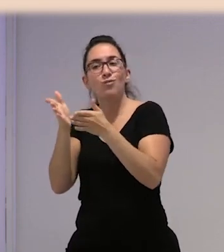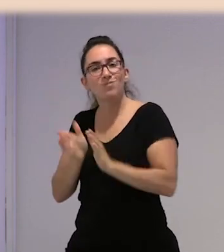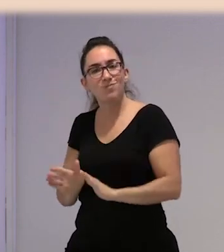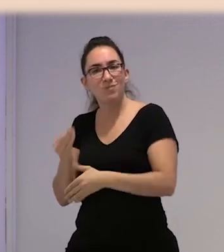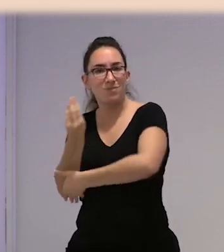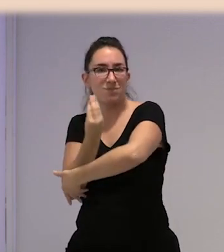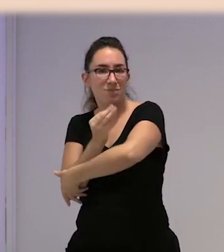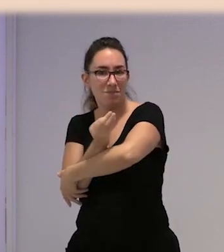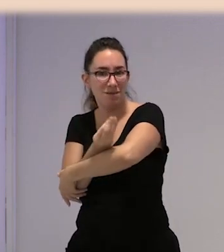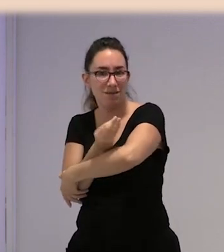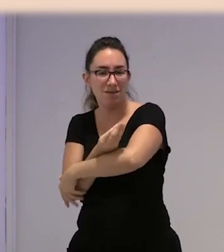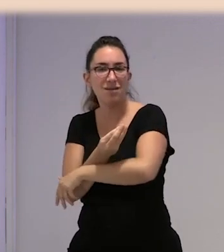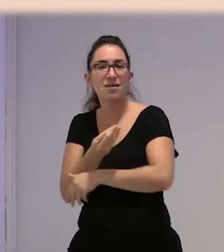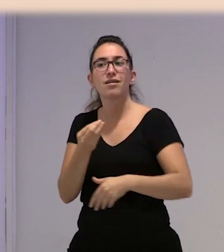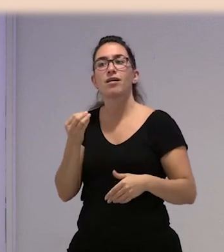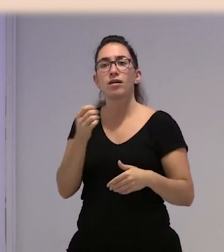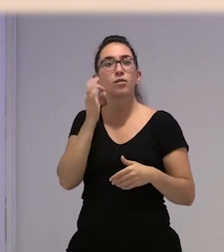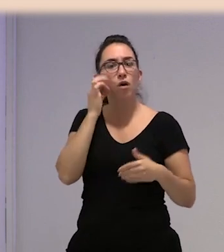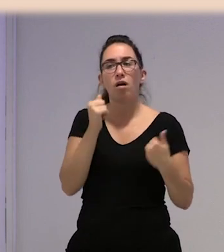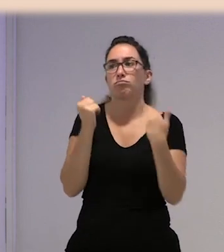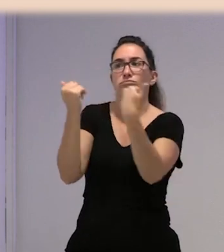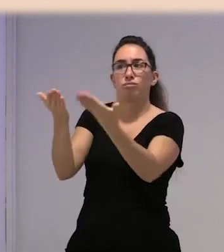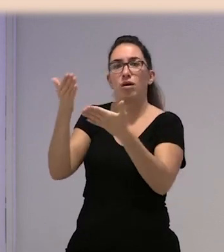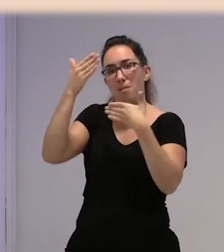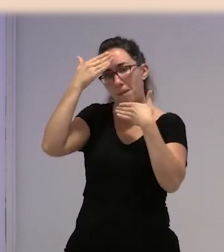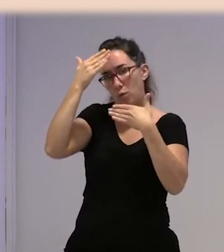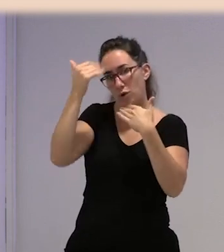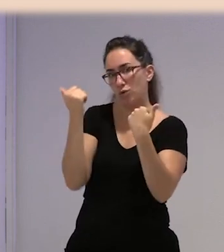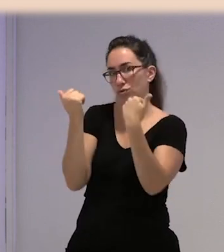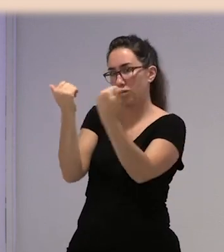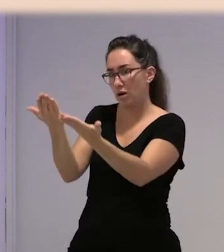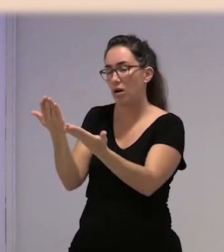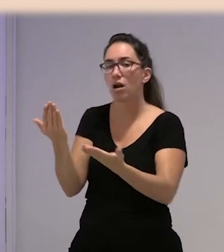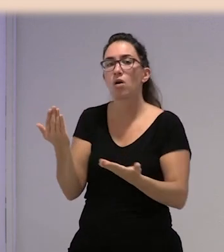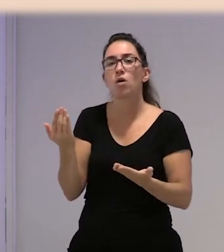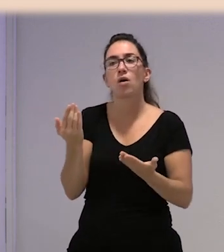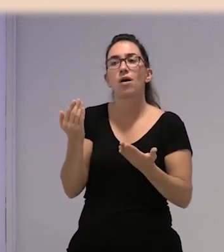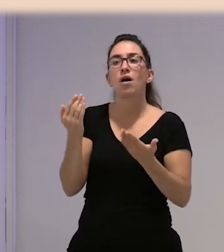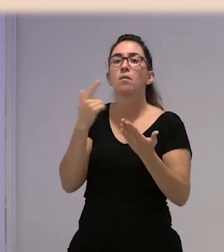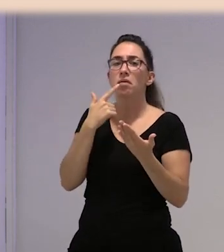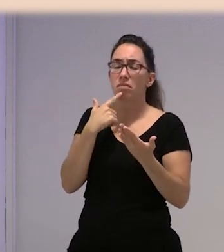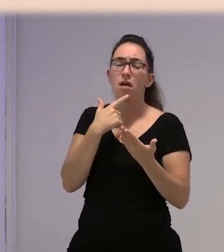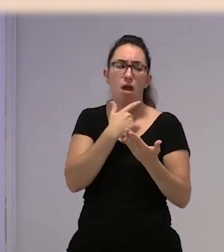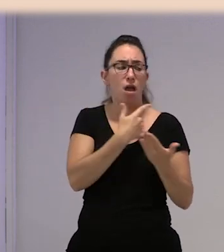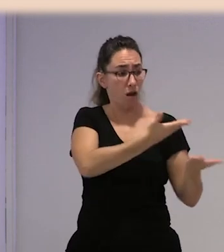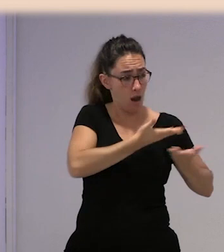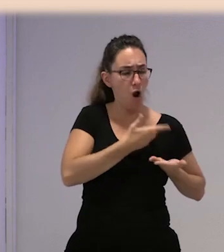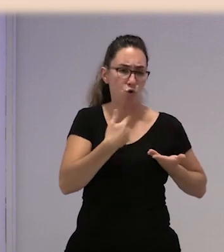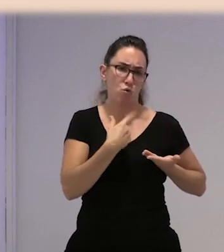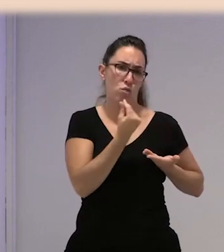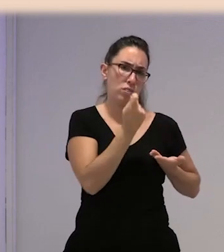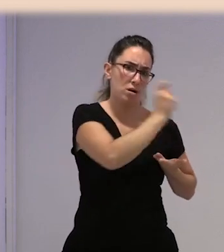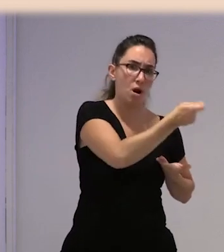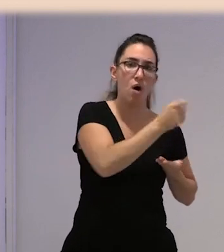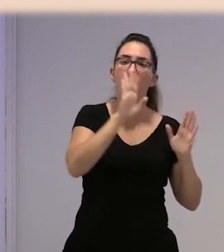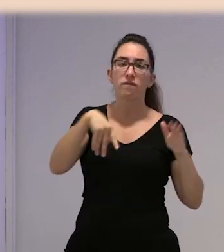trajo el regalo desde Marruecos, le dijo que una vez que esté aquí le iba a pagar lo que le costó y no le dio el dinero. Y esa mujer